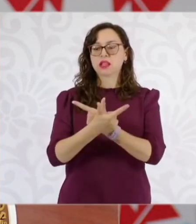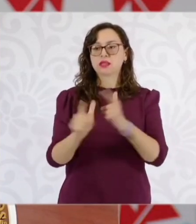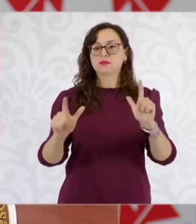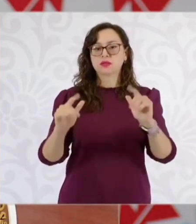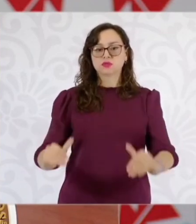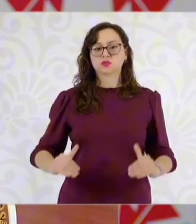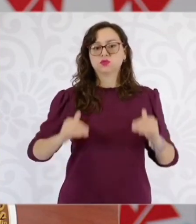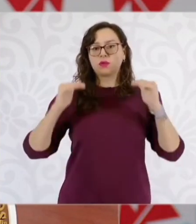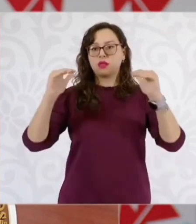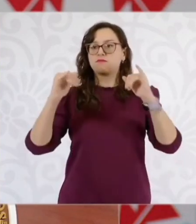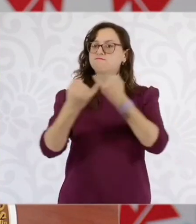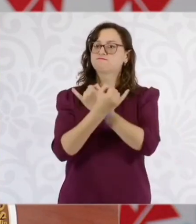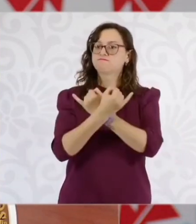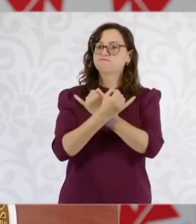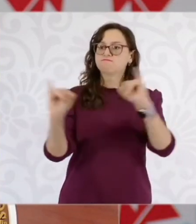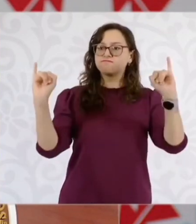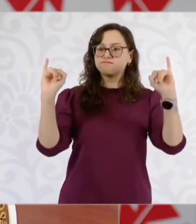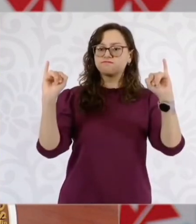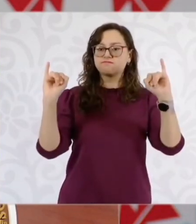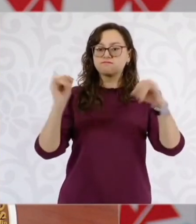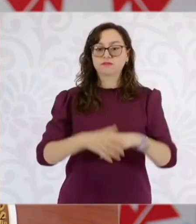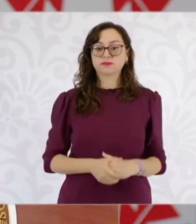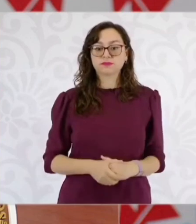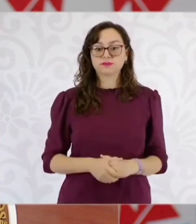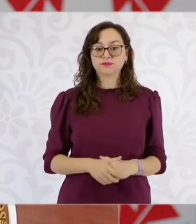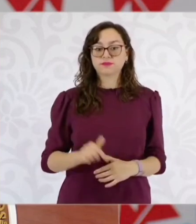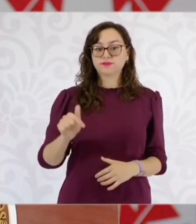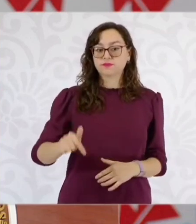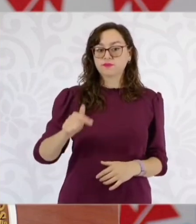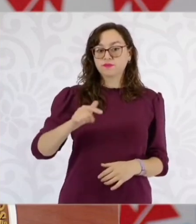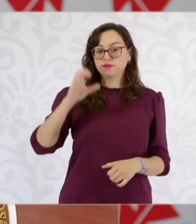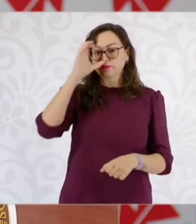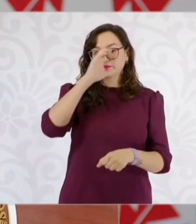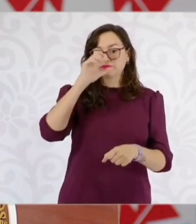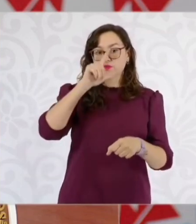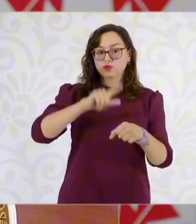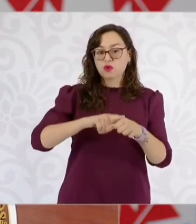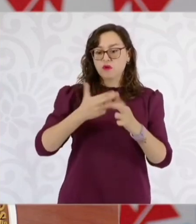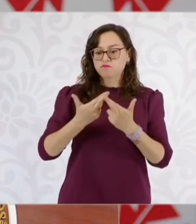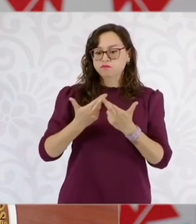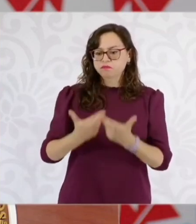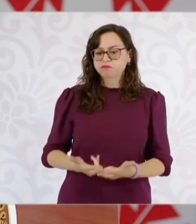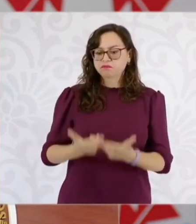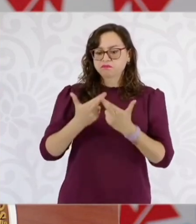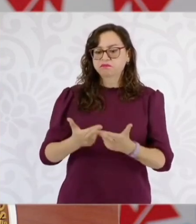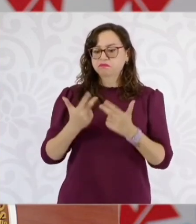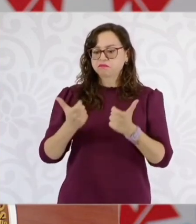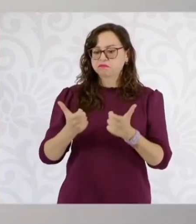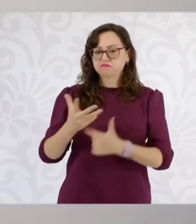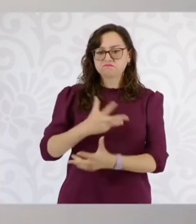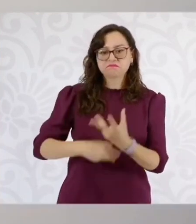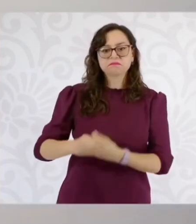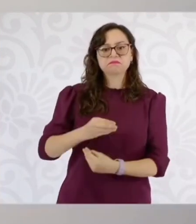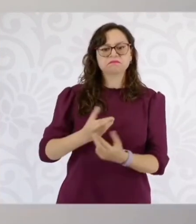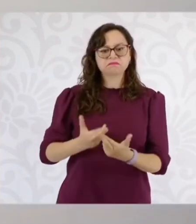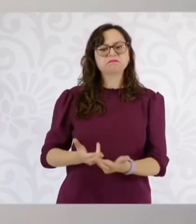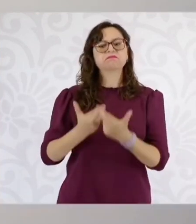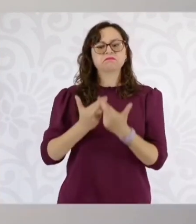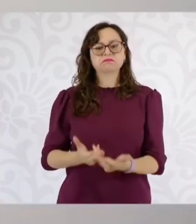que tenemos una enorme riqueza cultural, económica y que cualquier